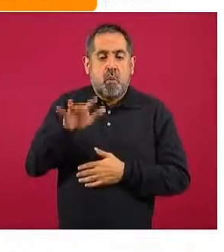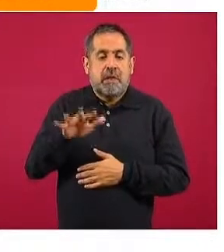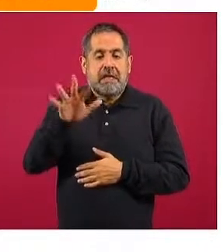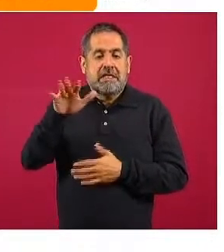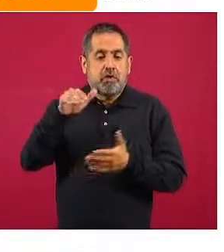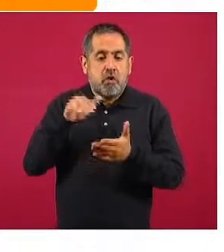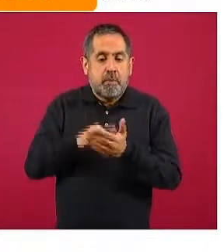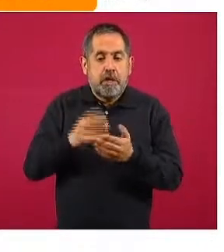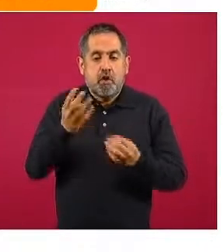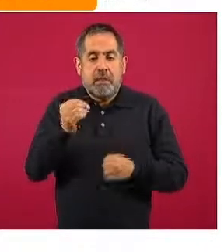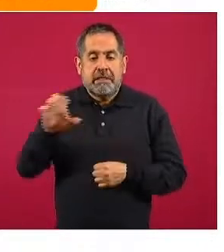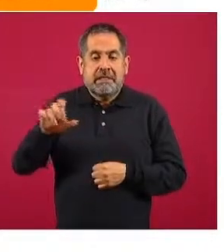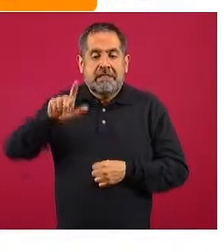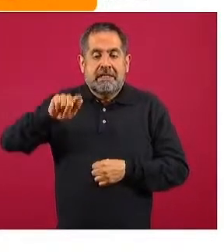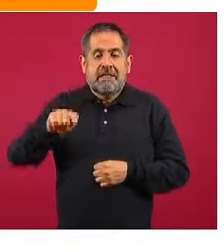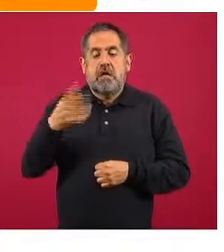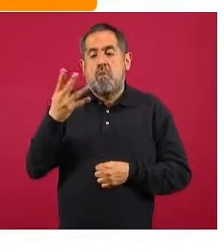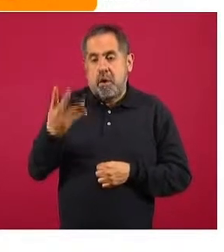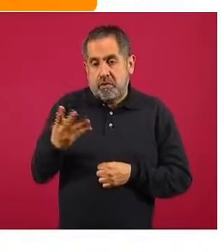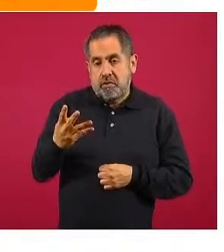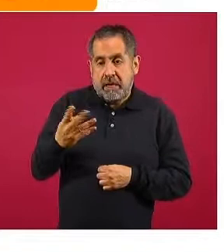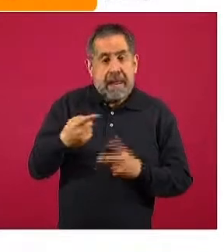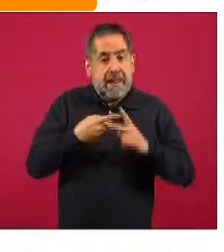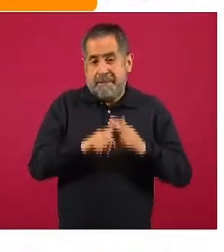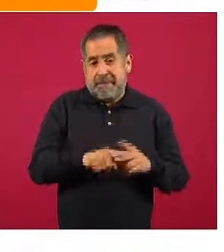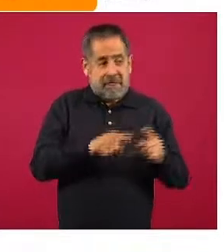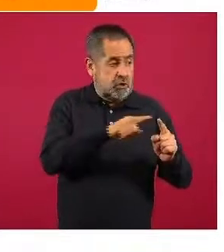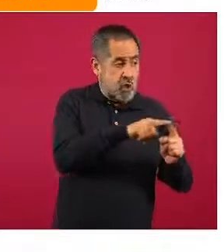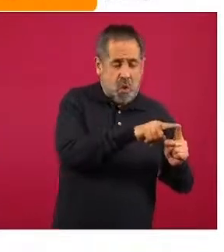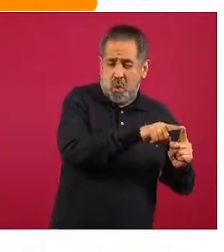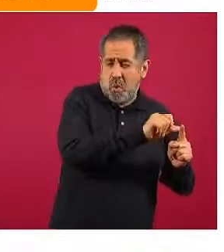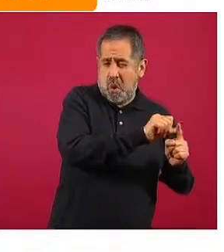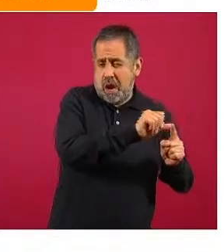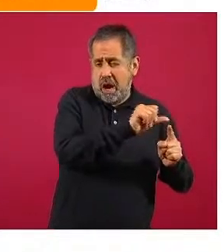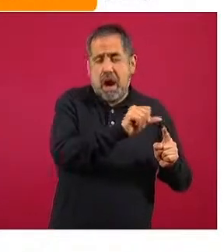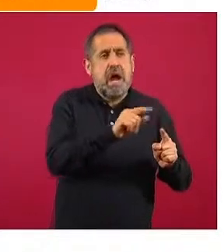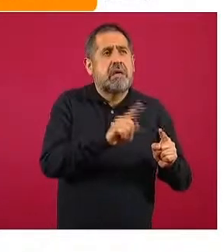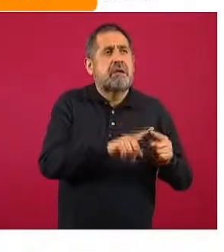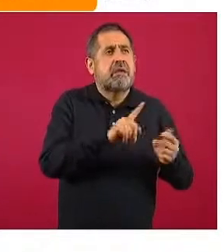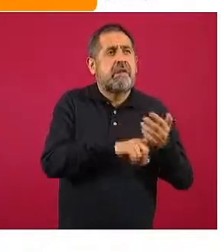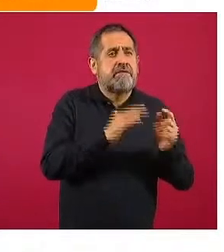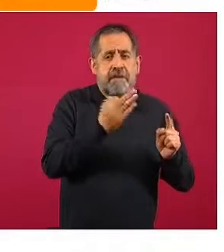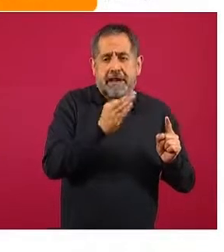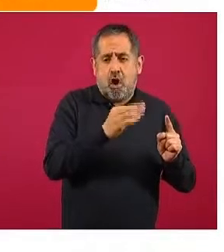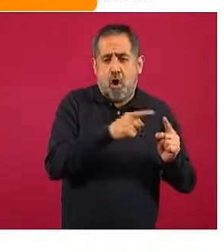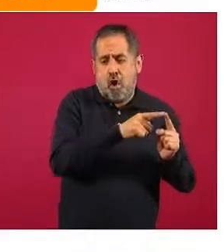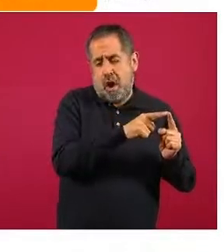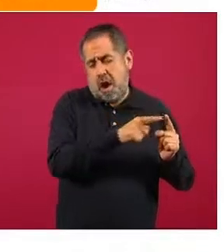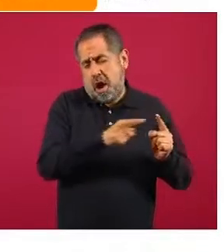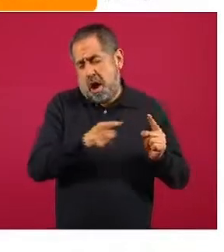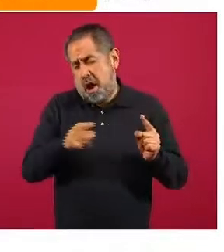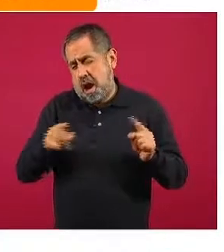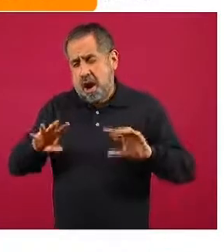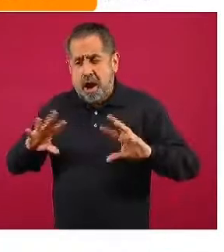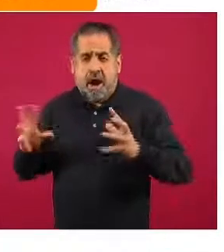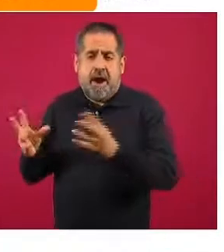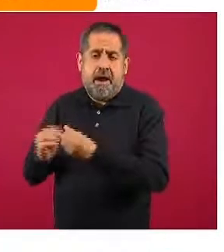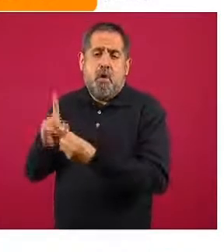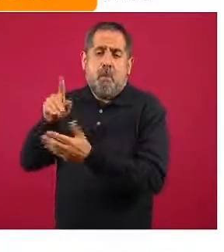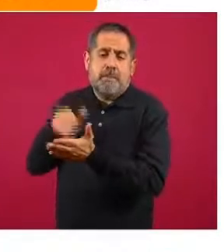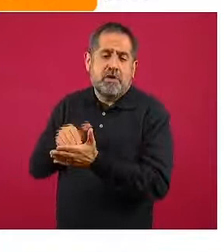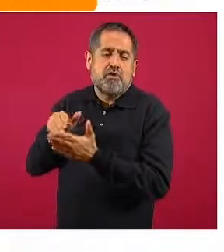974 desde que iniciaron los primeros casos a fines de febrero en México.